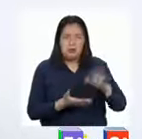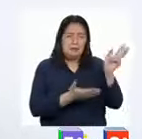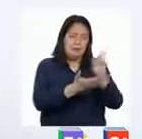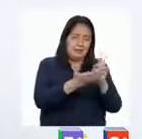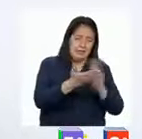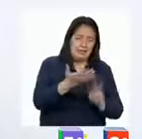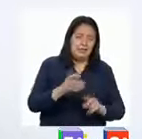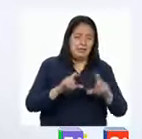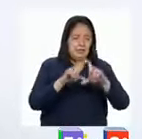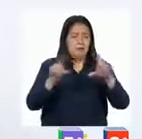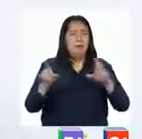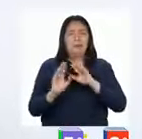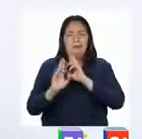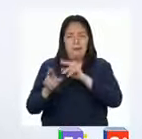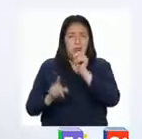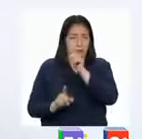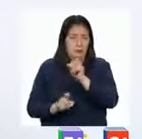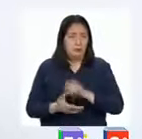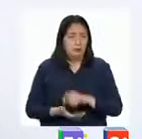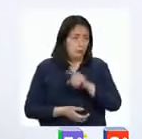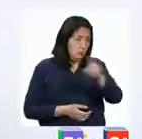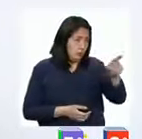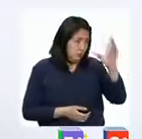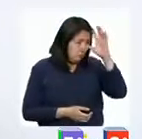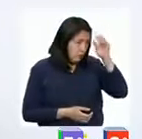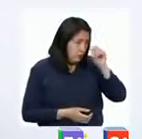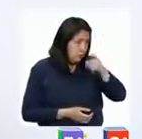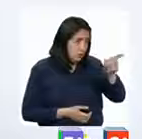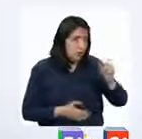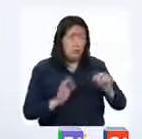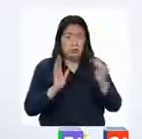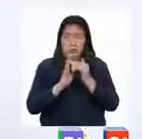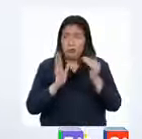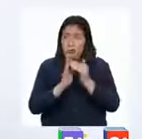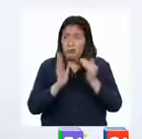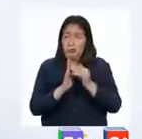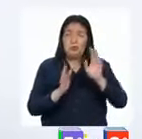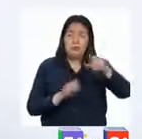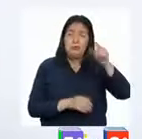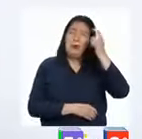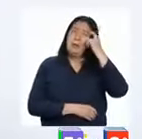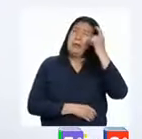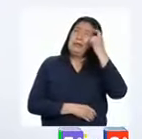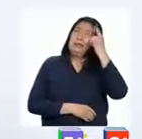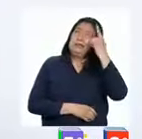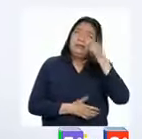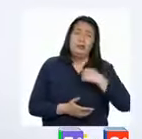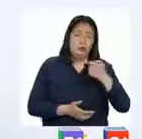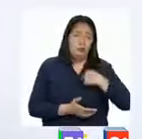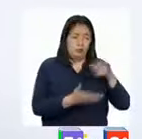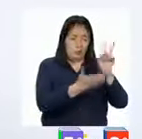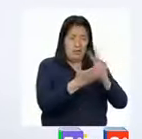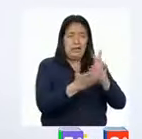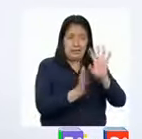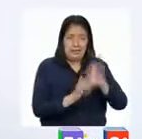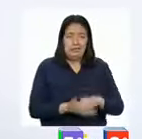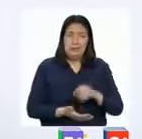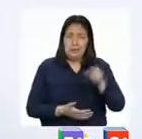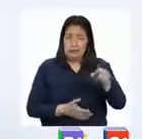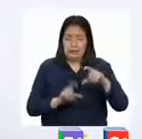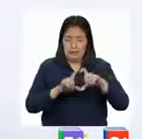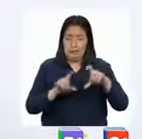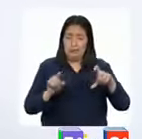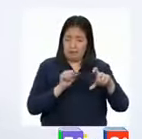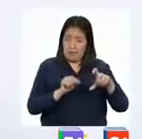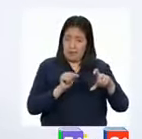párrafo para responder a tu pregunta? Ustedes, chicas y chicos desde sus casas, vayan pensando mientras yo voy leyendo si este